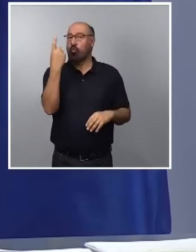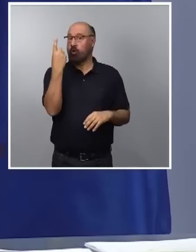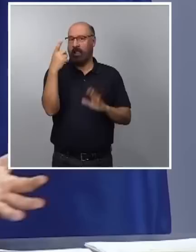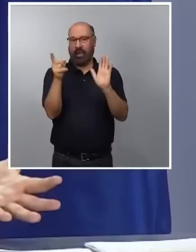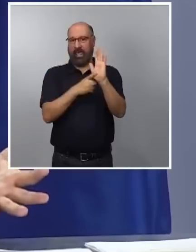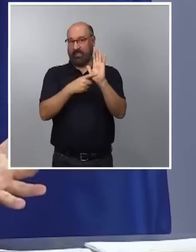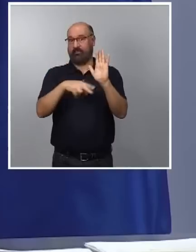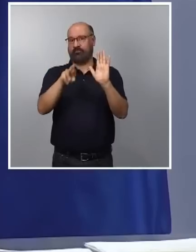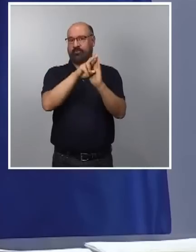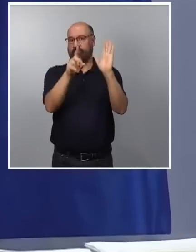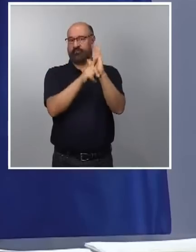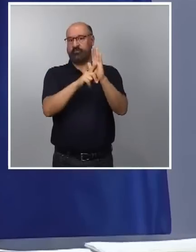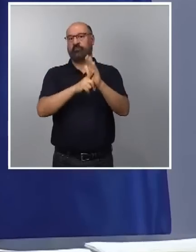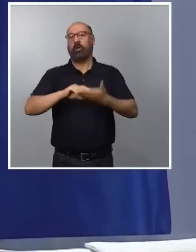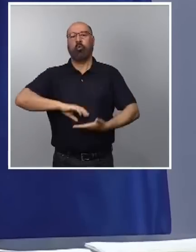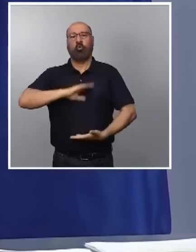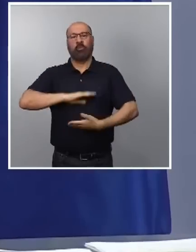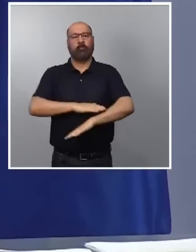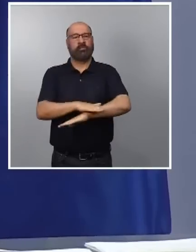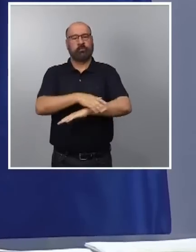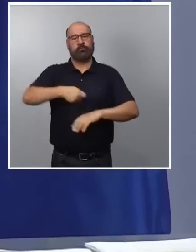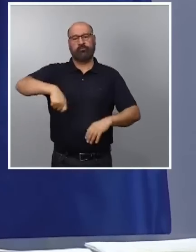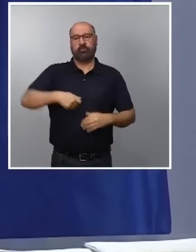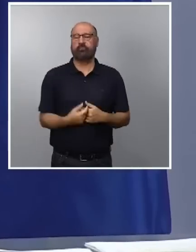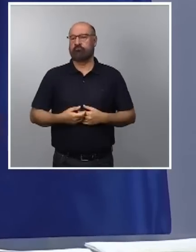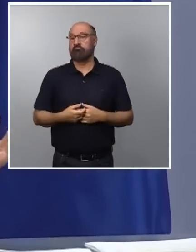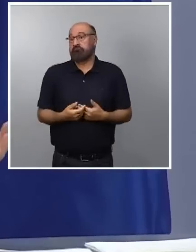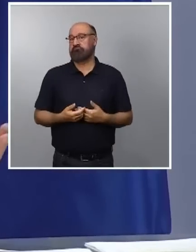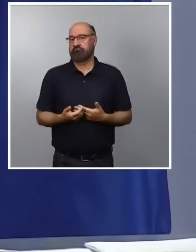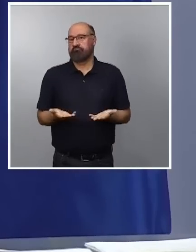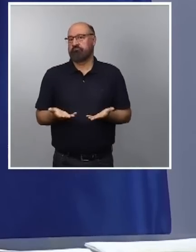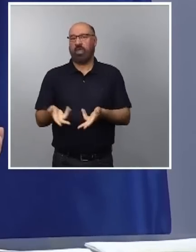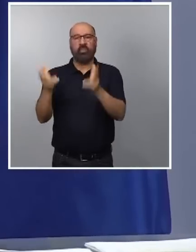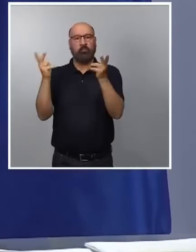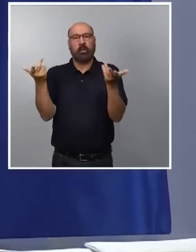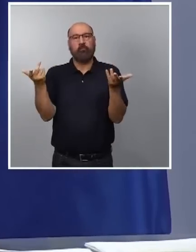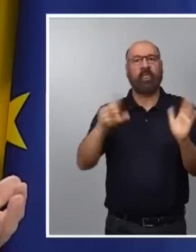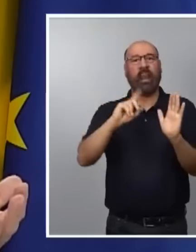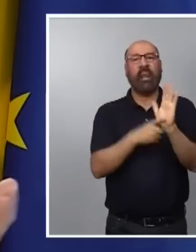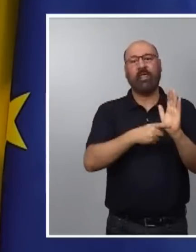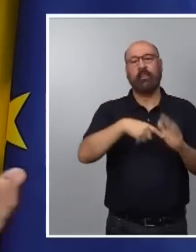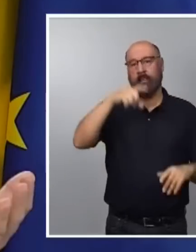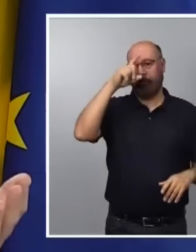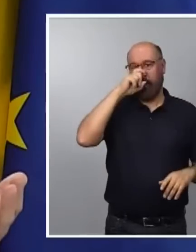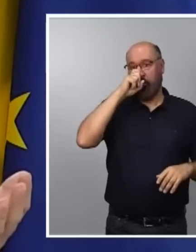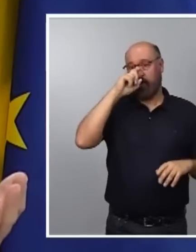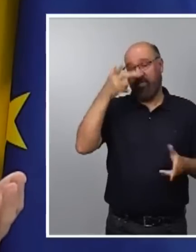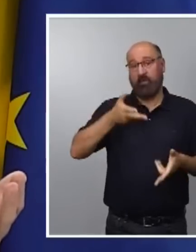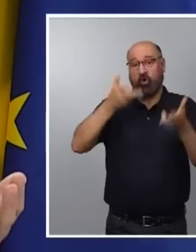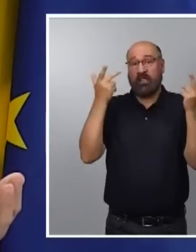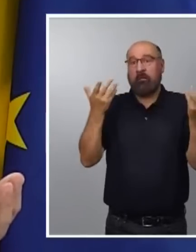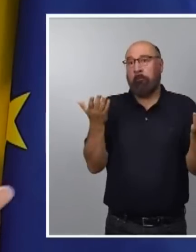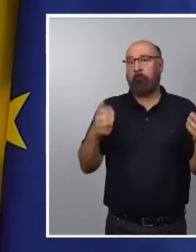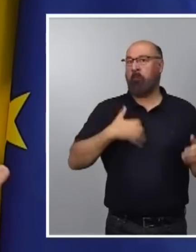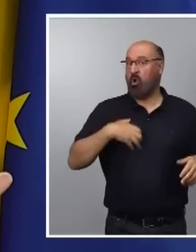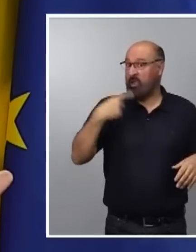procede precisamente de las competencias de este ministerio. ¿Qué le puede molestar a un demócrata de la ley de memoria? ¿Le puede molestar a un demócrata